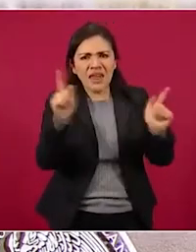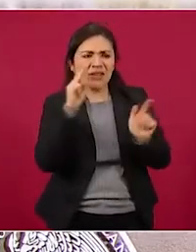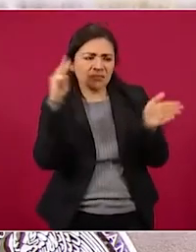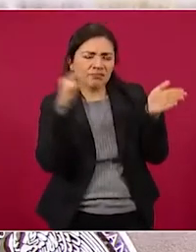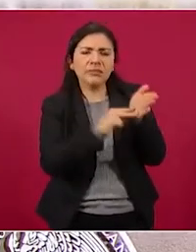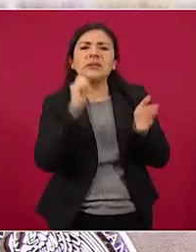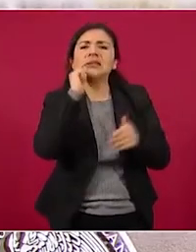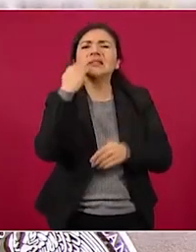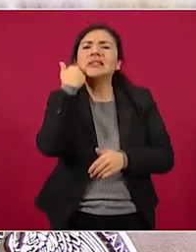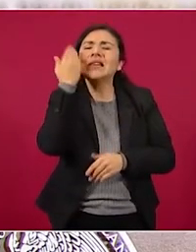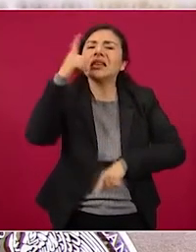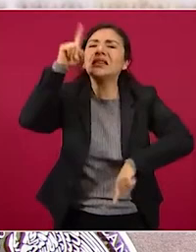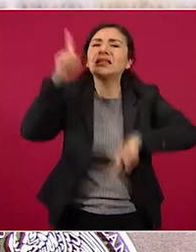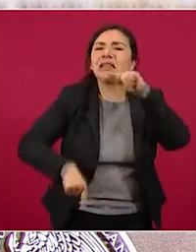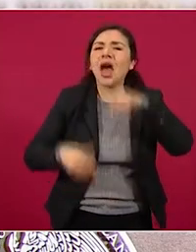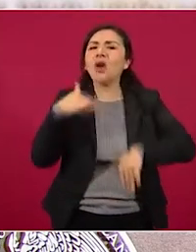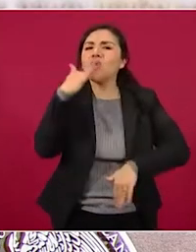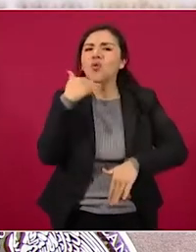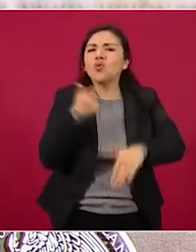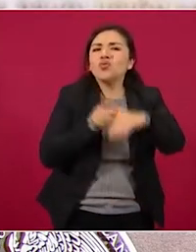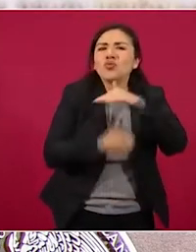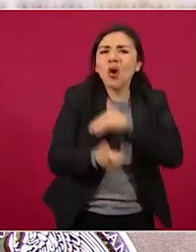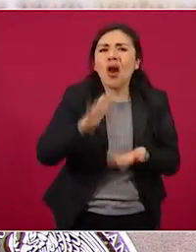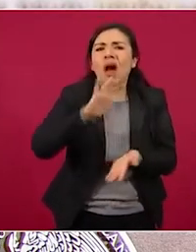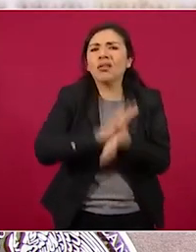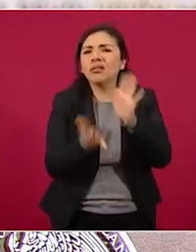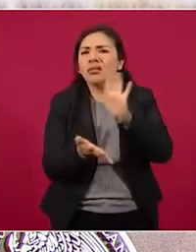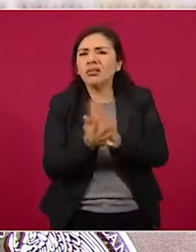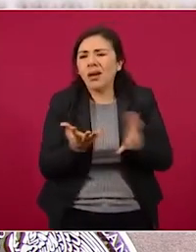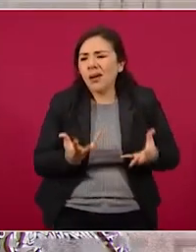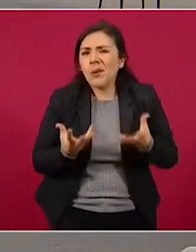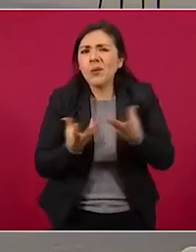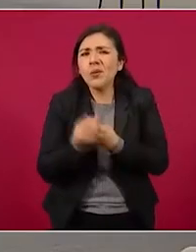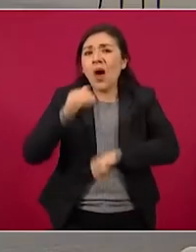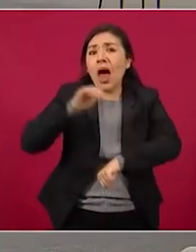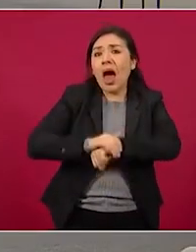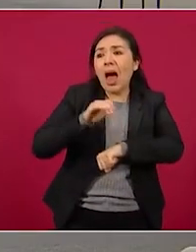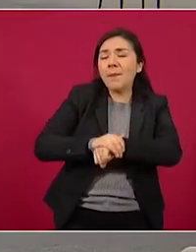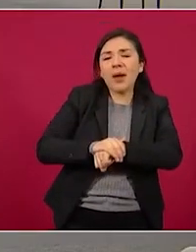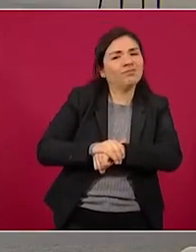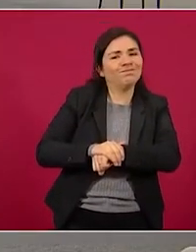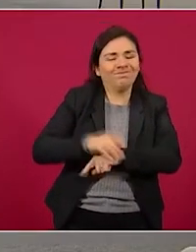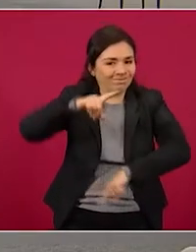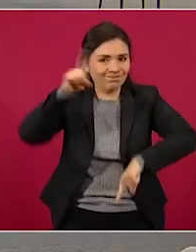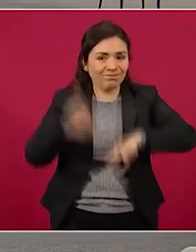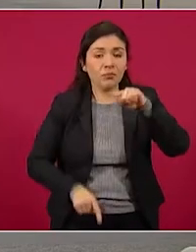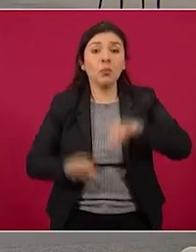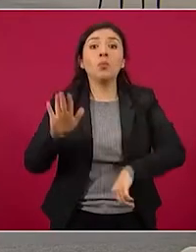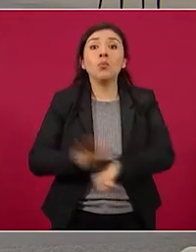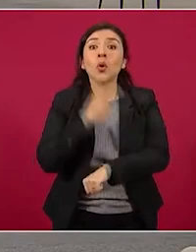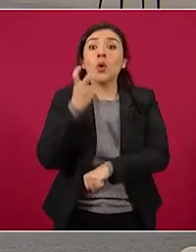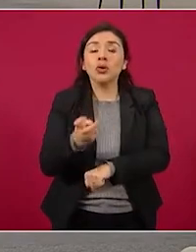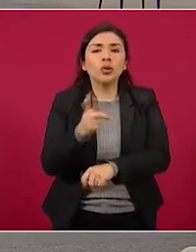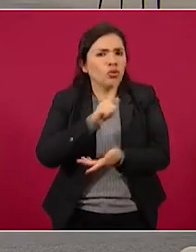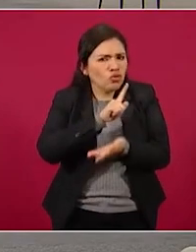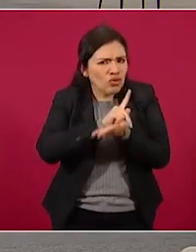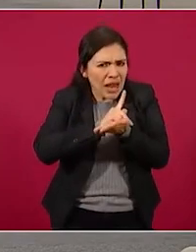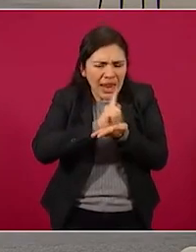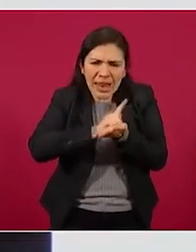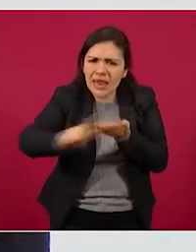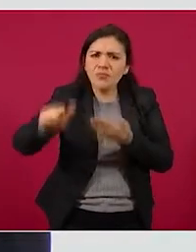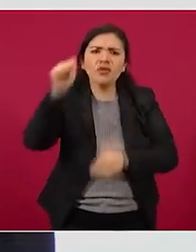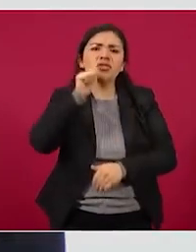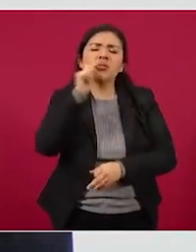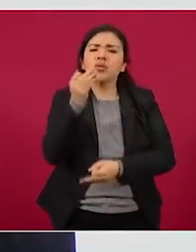acabar con la corrupción, la complicidad, el amiguismo. Es por ello que todo se transparenta,